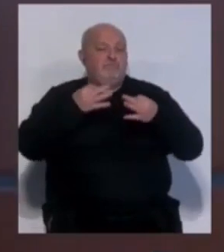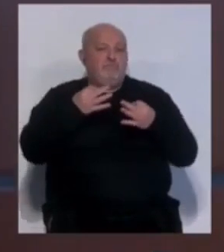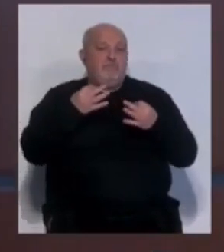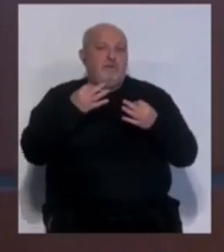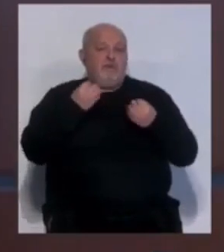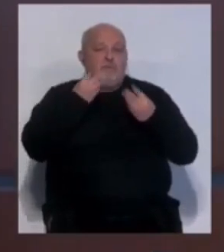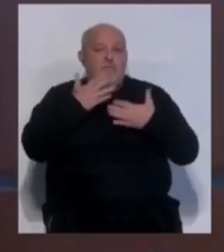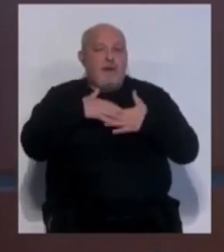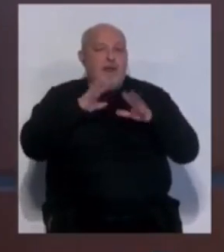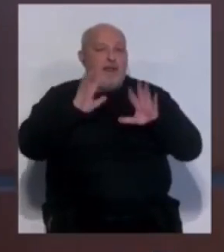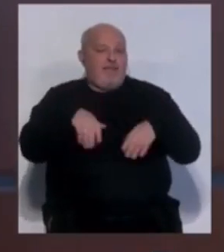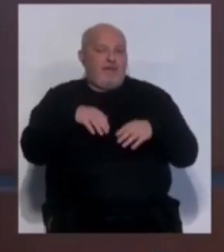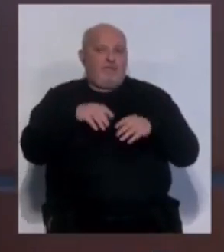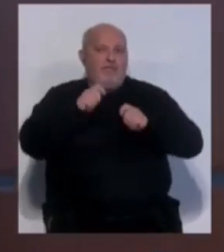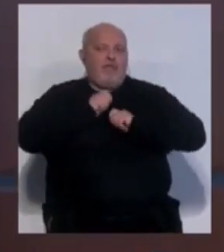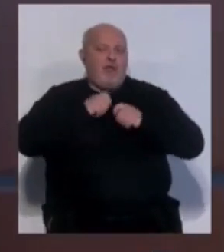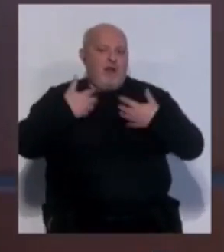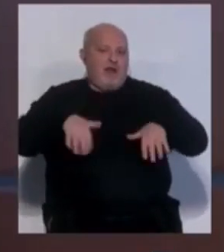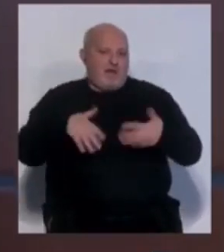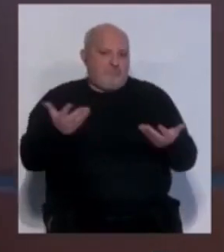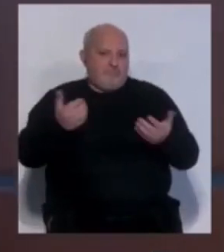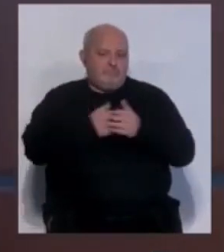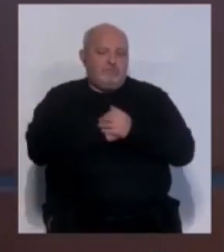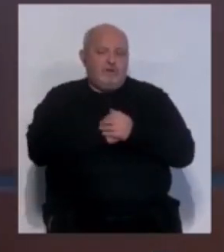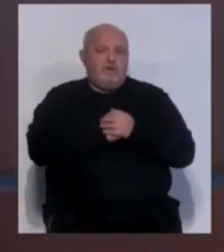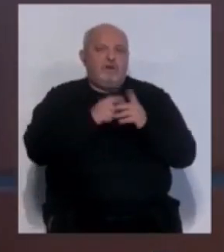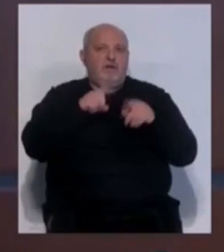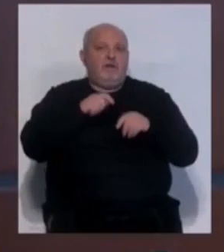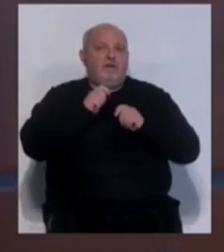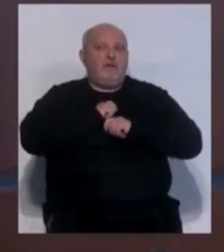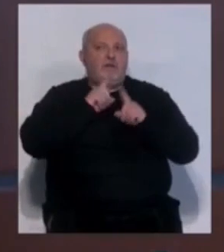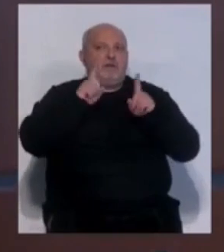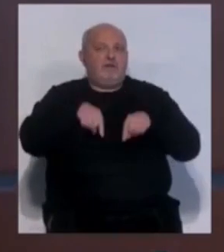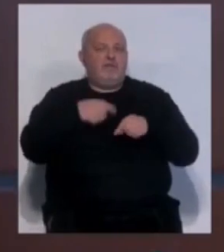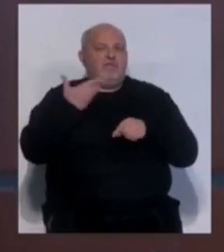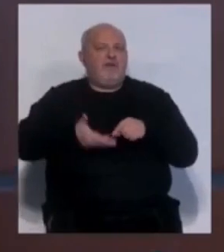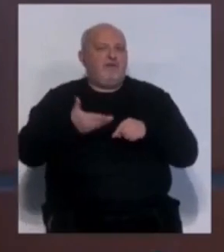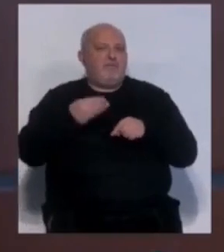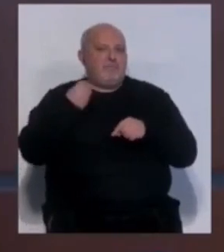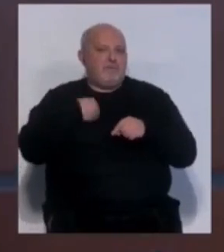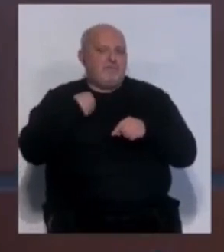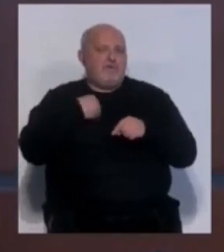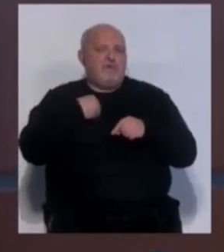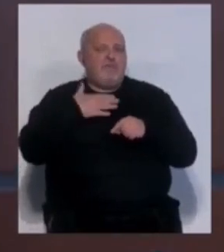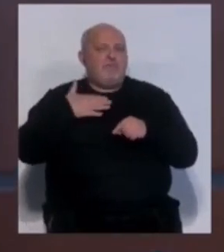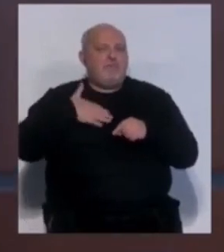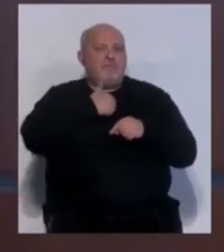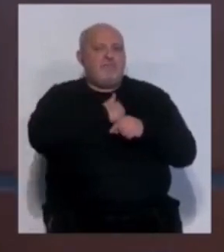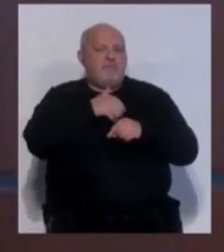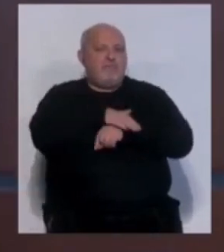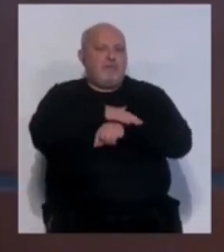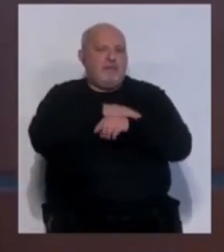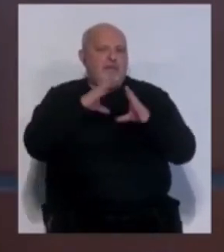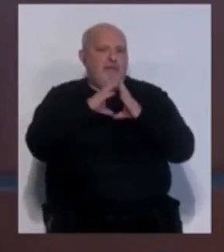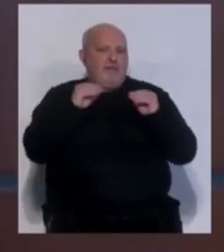lo que sea bueno para Cádiz nos va a alegrar. Y también, si me lo permiten, pues poner en valor el papel de la administración